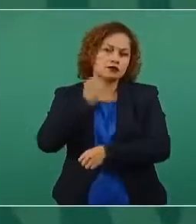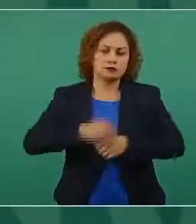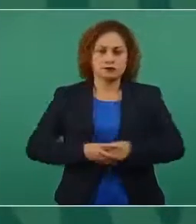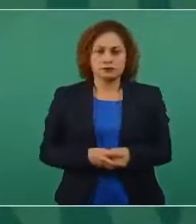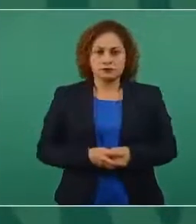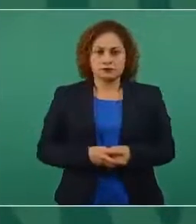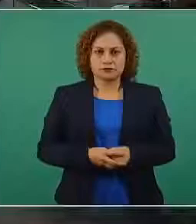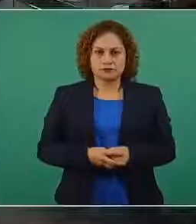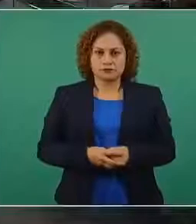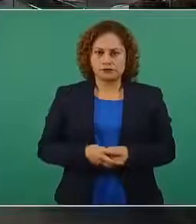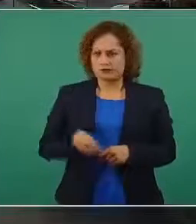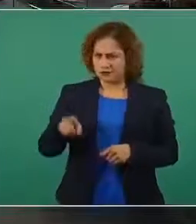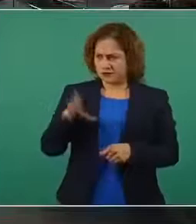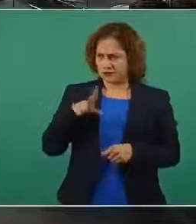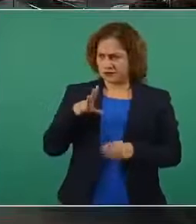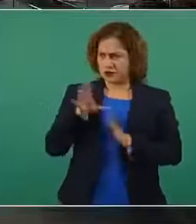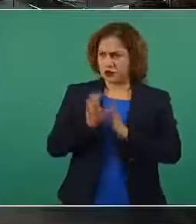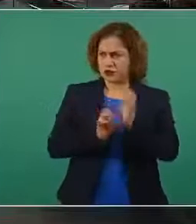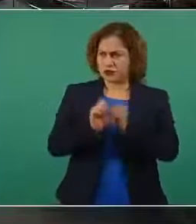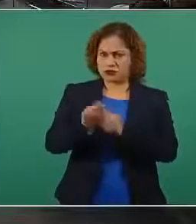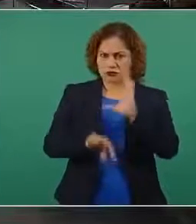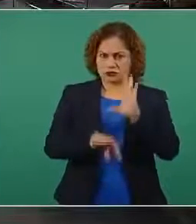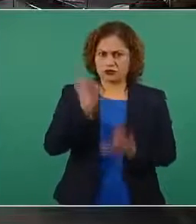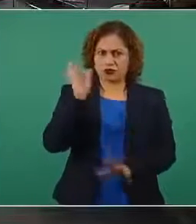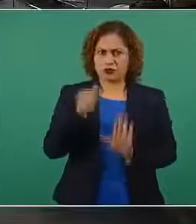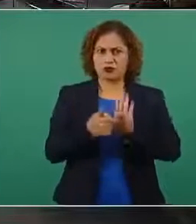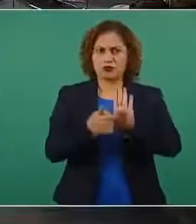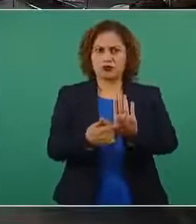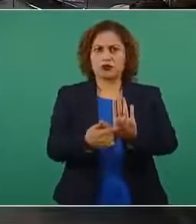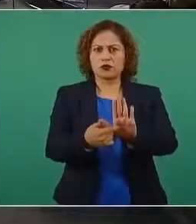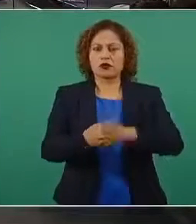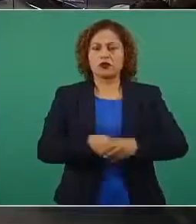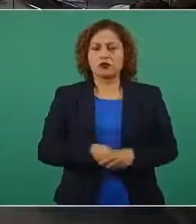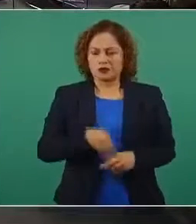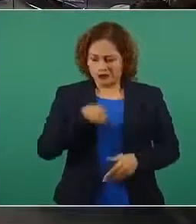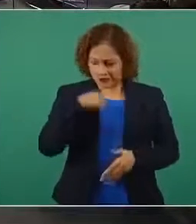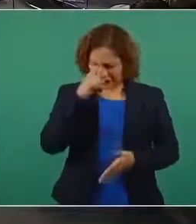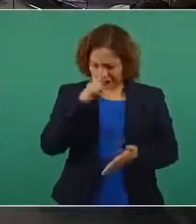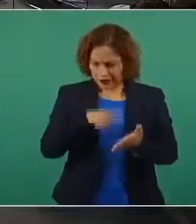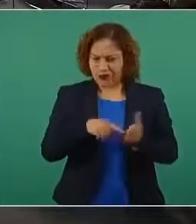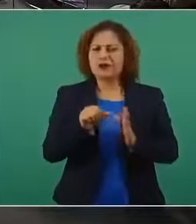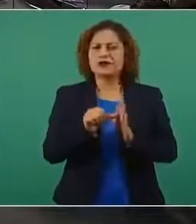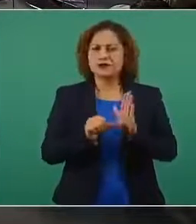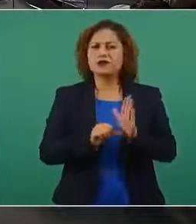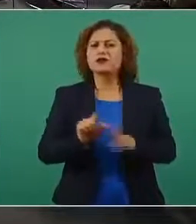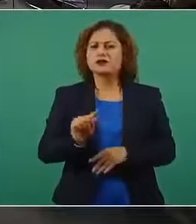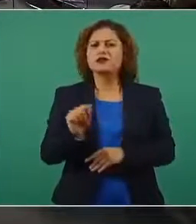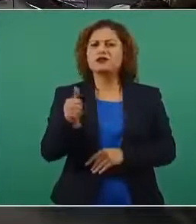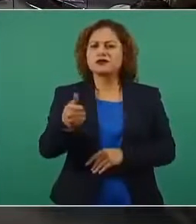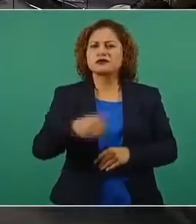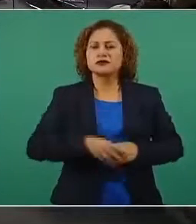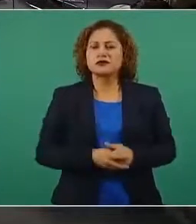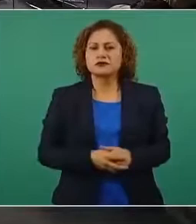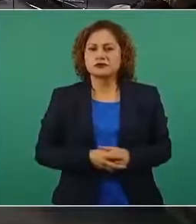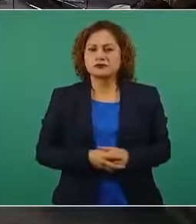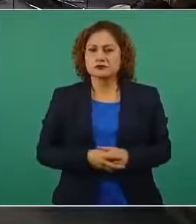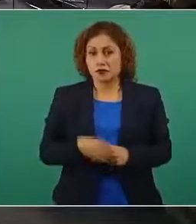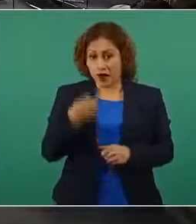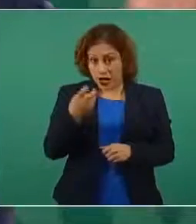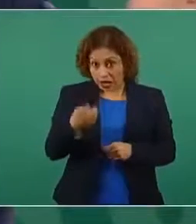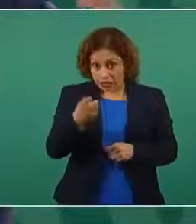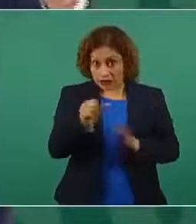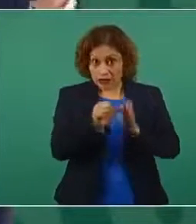a ver si no está en la Constitución es creo el 76 ese lo usaron mucho